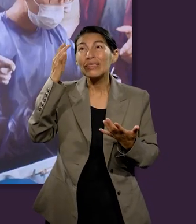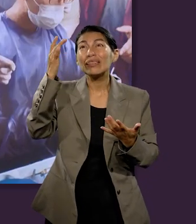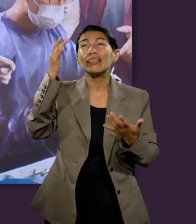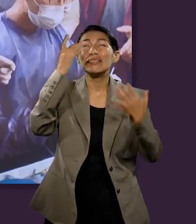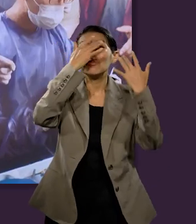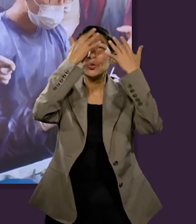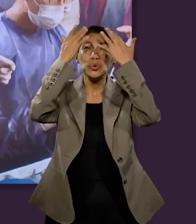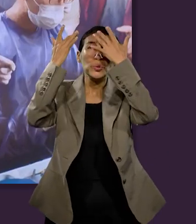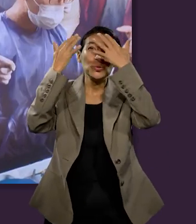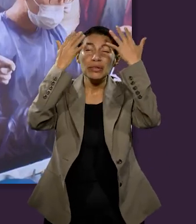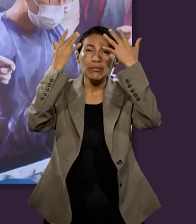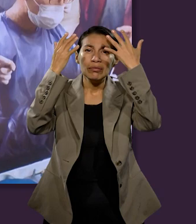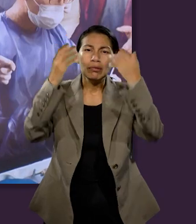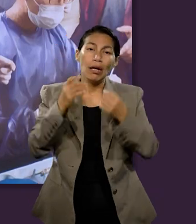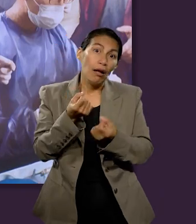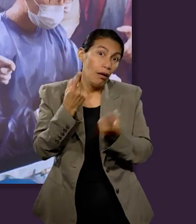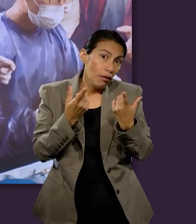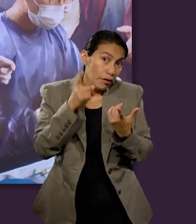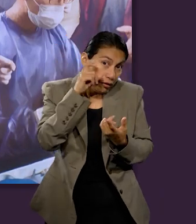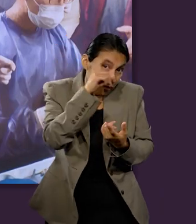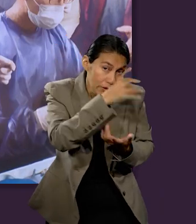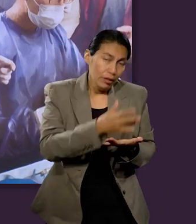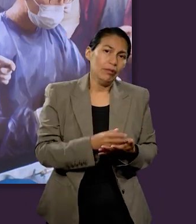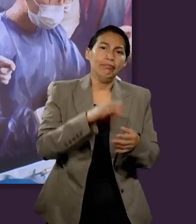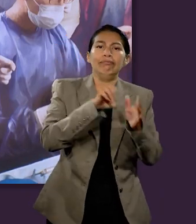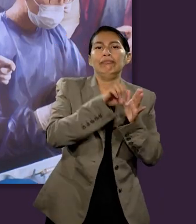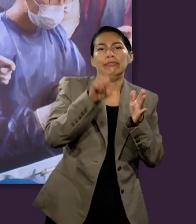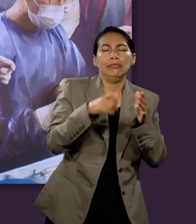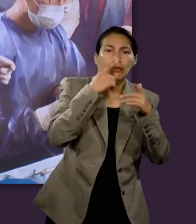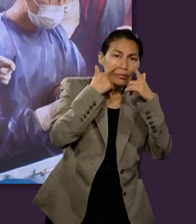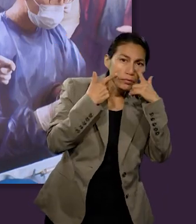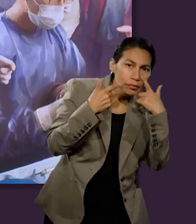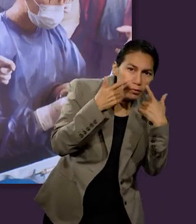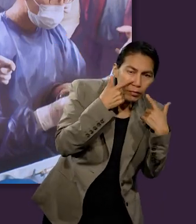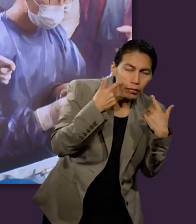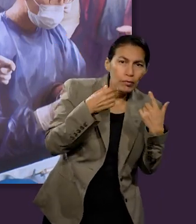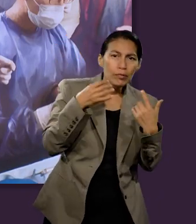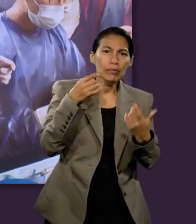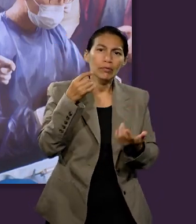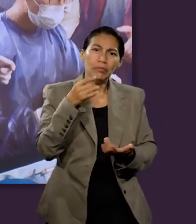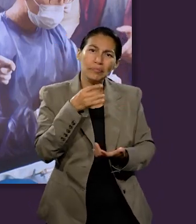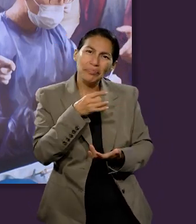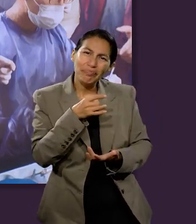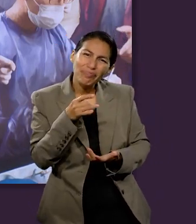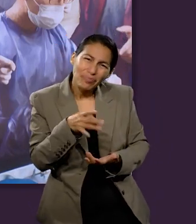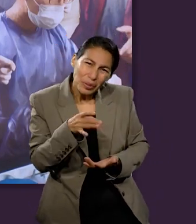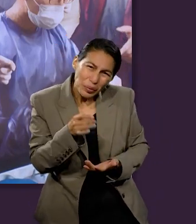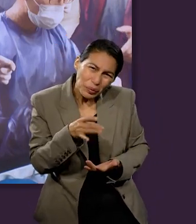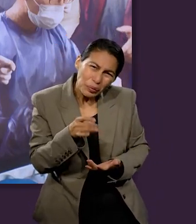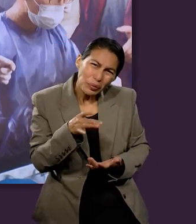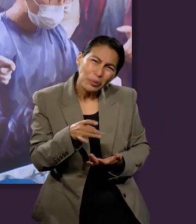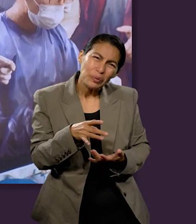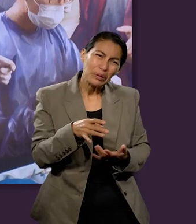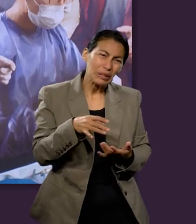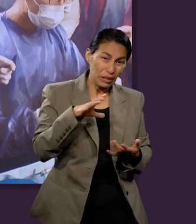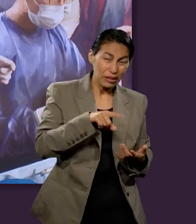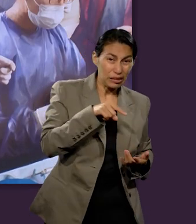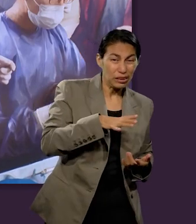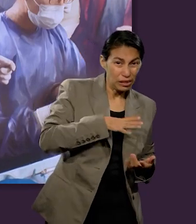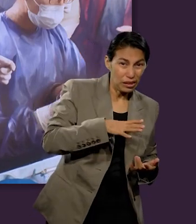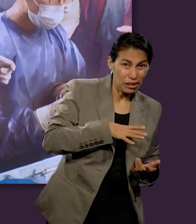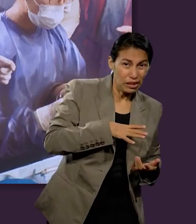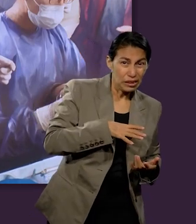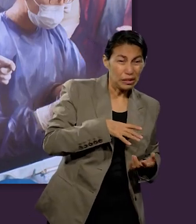resaltar algo que ahorita nos cuesta mucho imaginar incluso si va a ser real, y es,